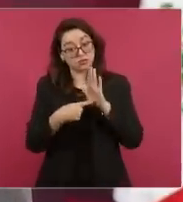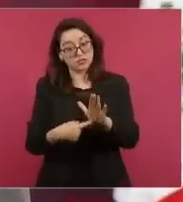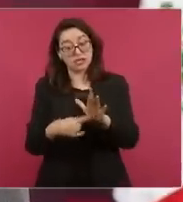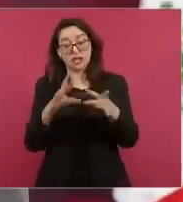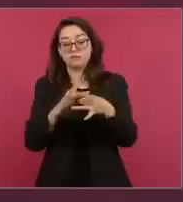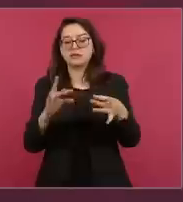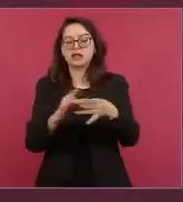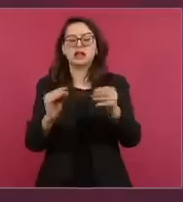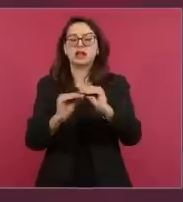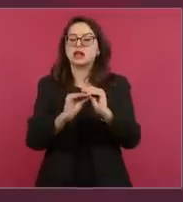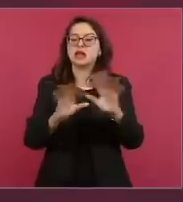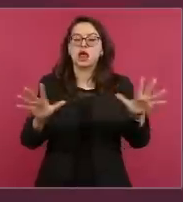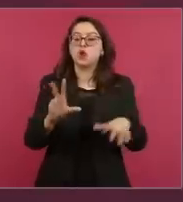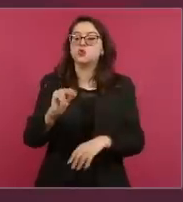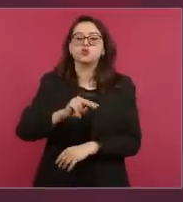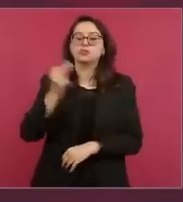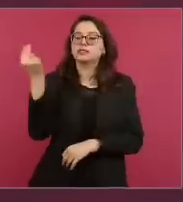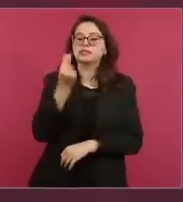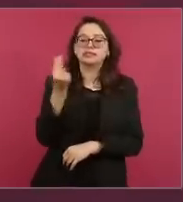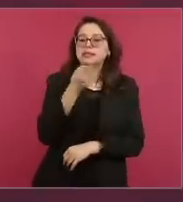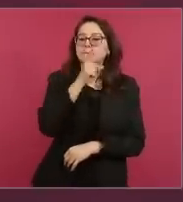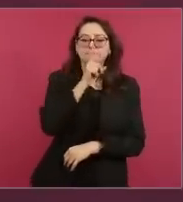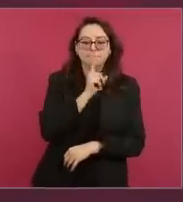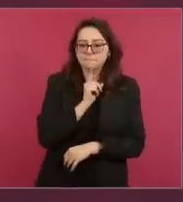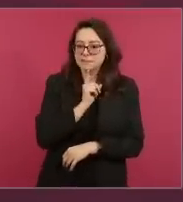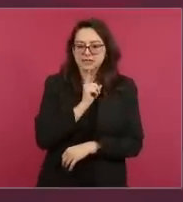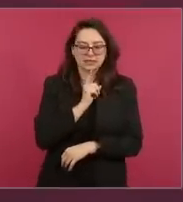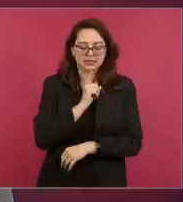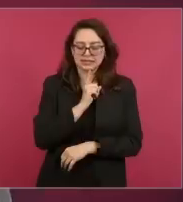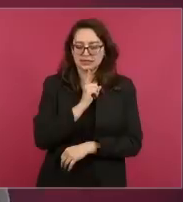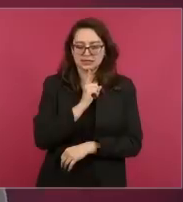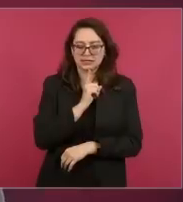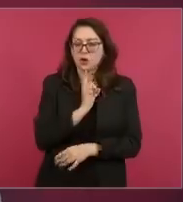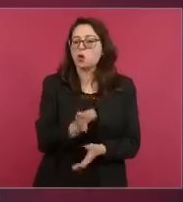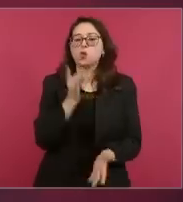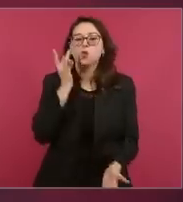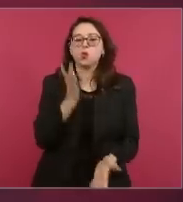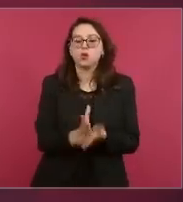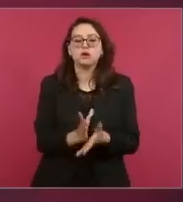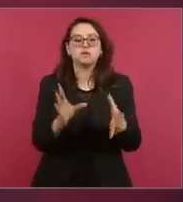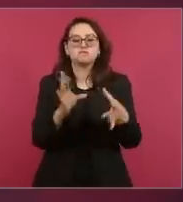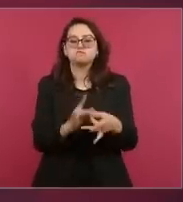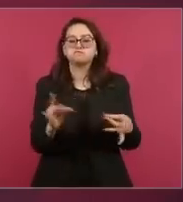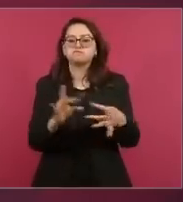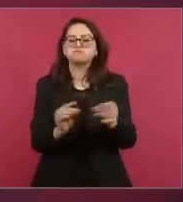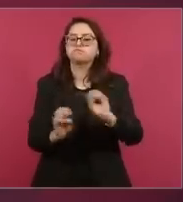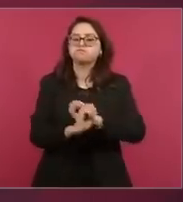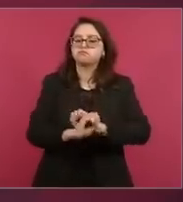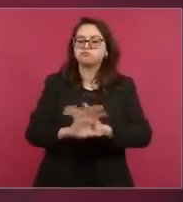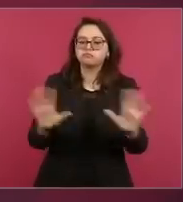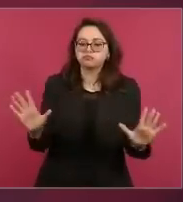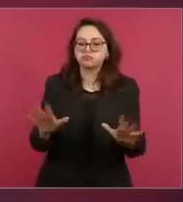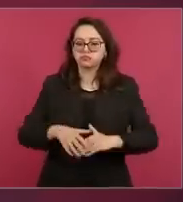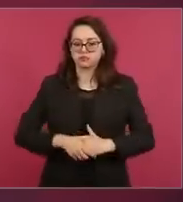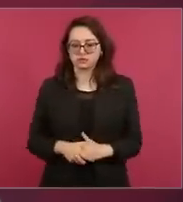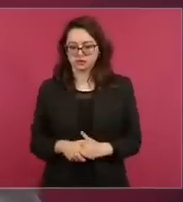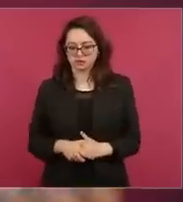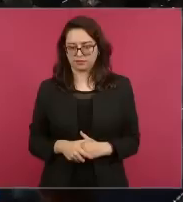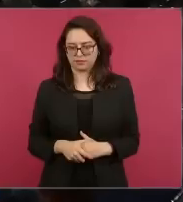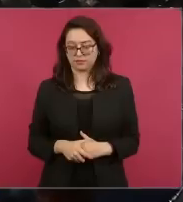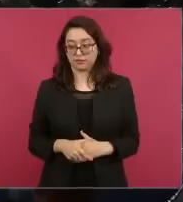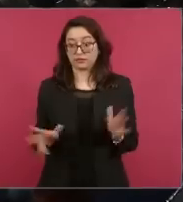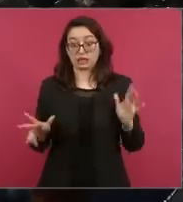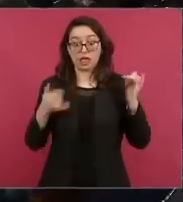no utilizar estas cosas